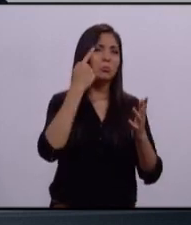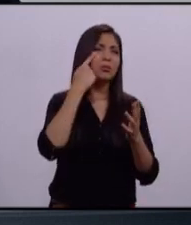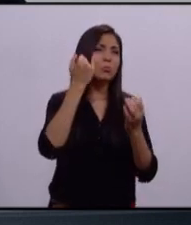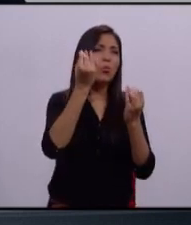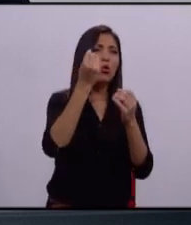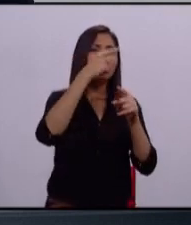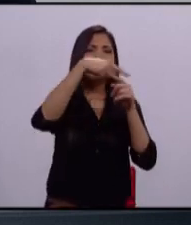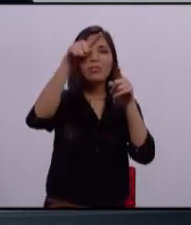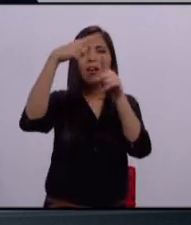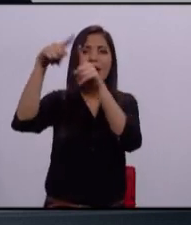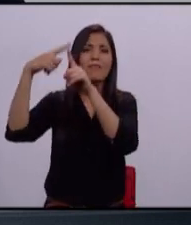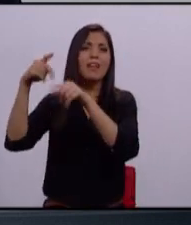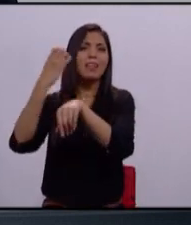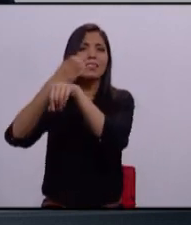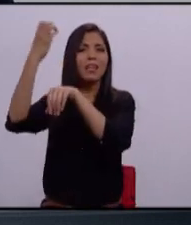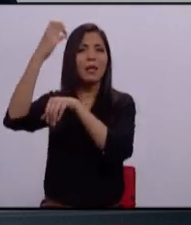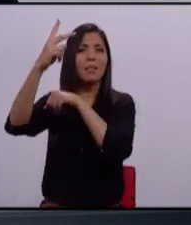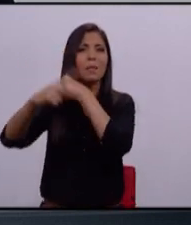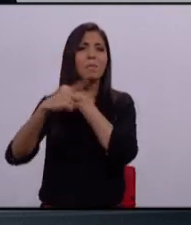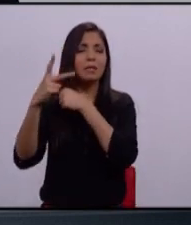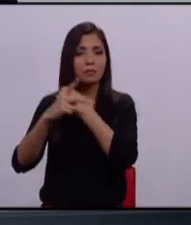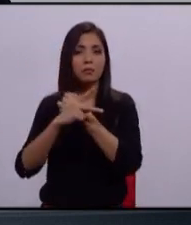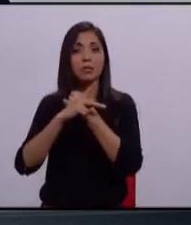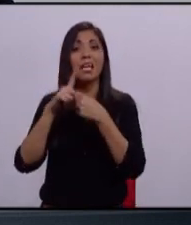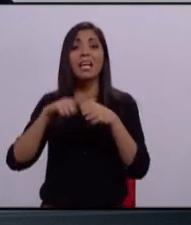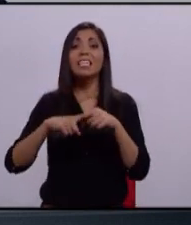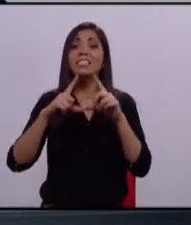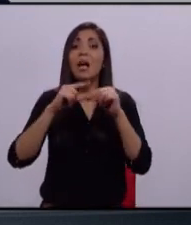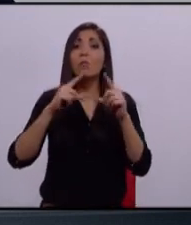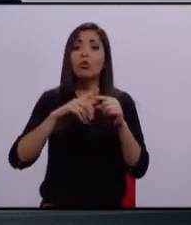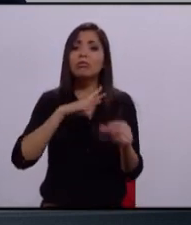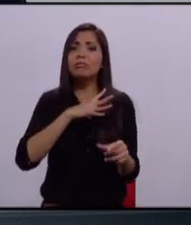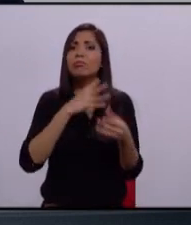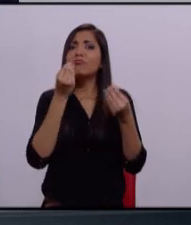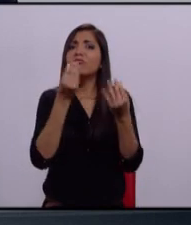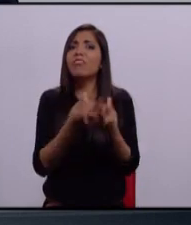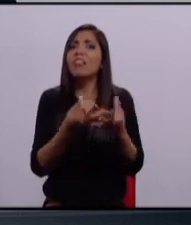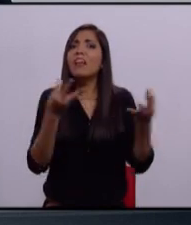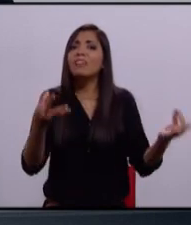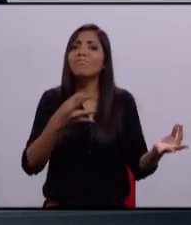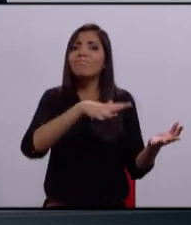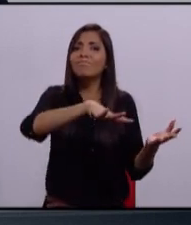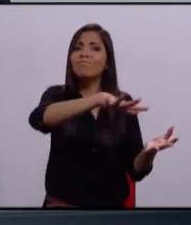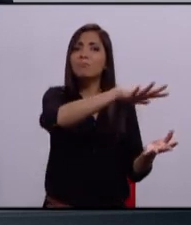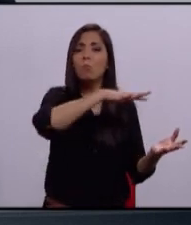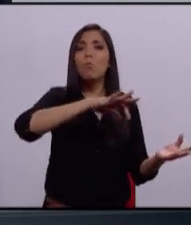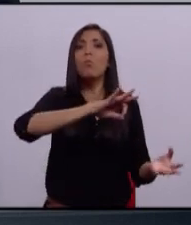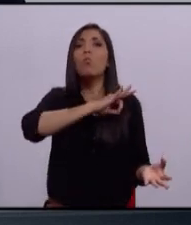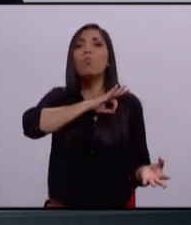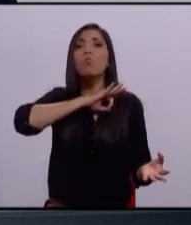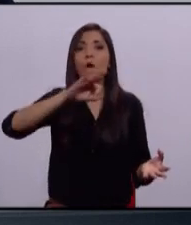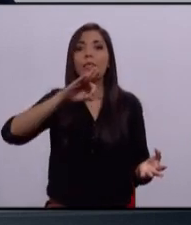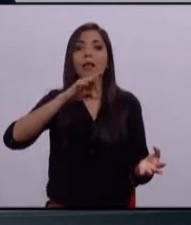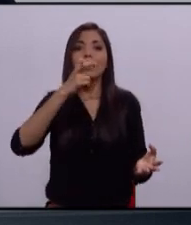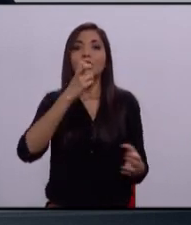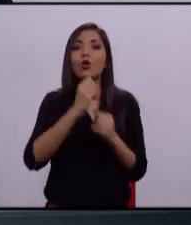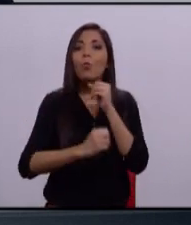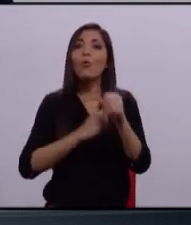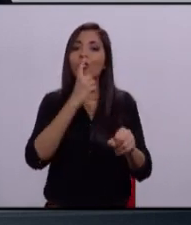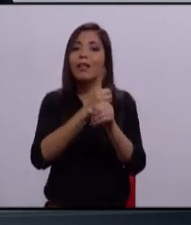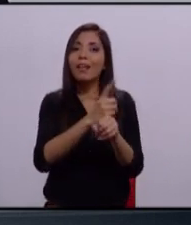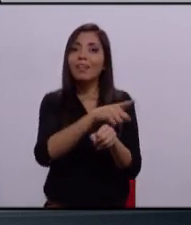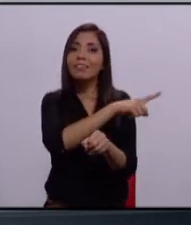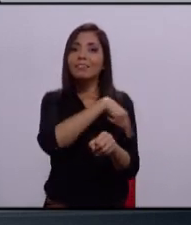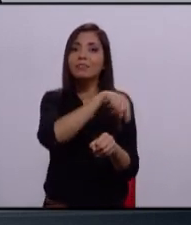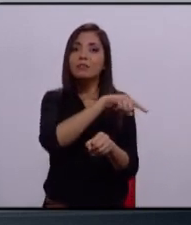del país, Zapopan tiene una amplia reserva territorial que puede asumirse como la capital de las oportunidades